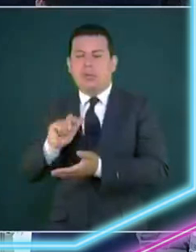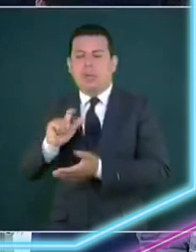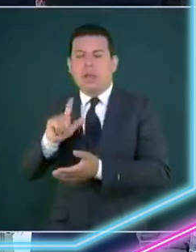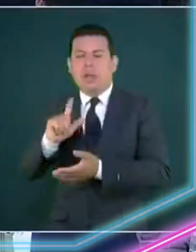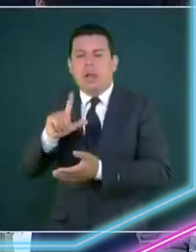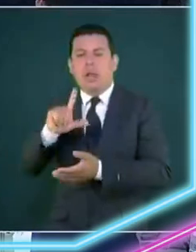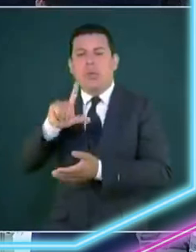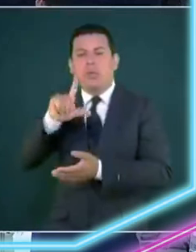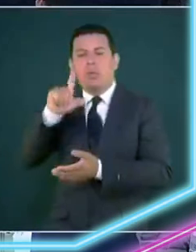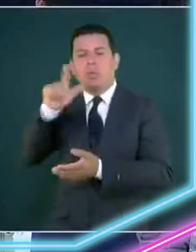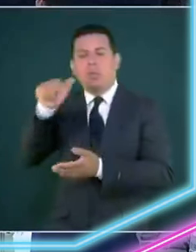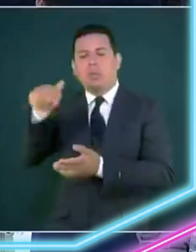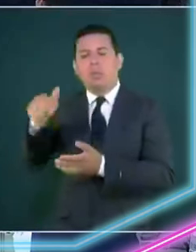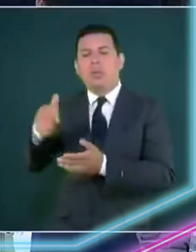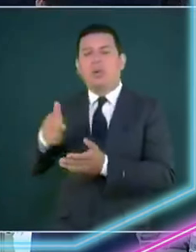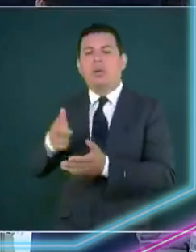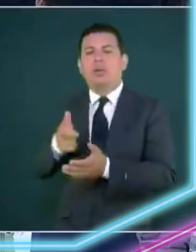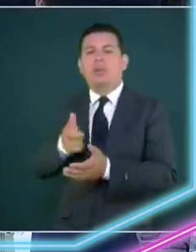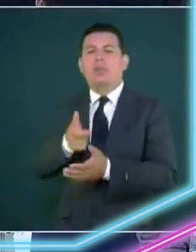a la patria así se llama